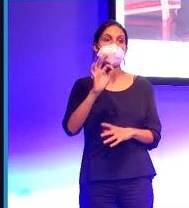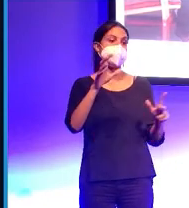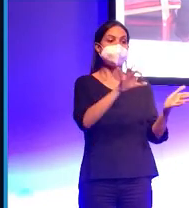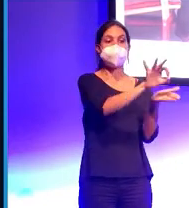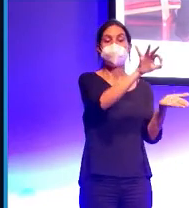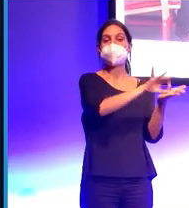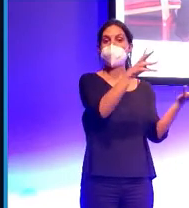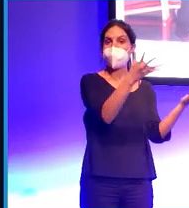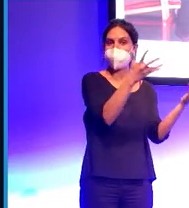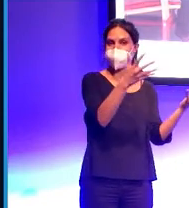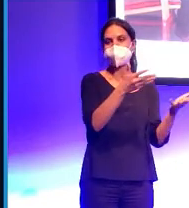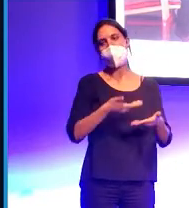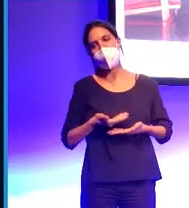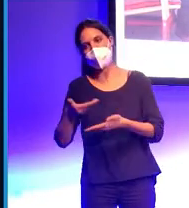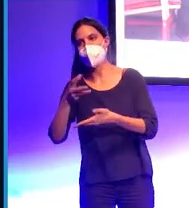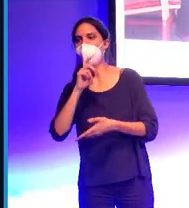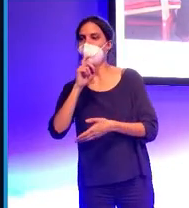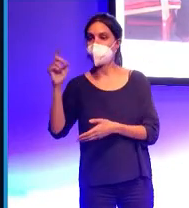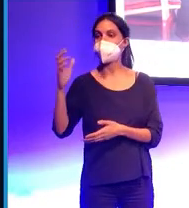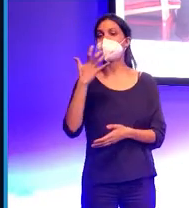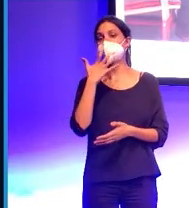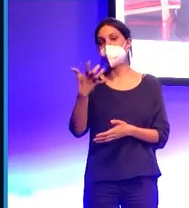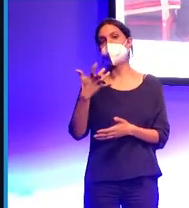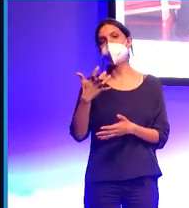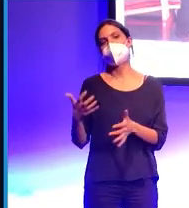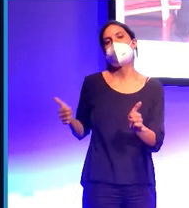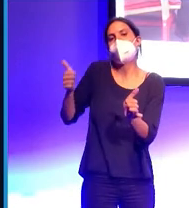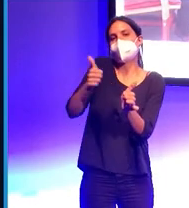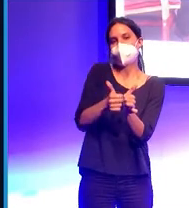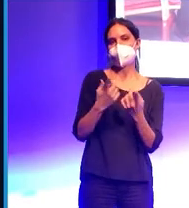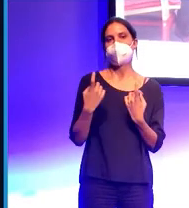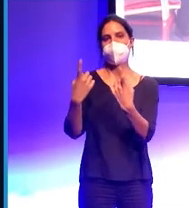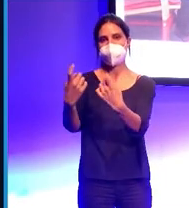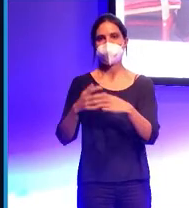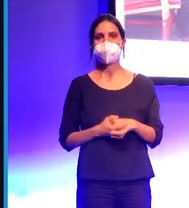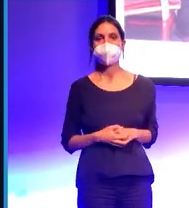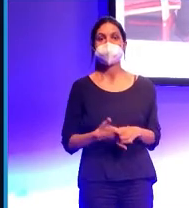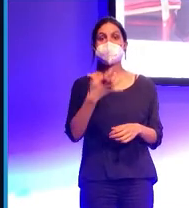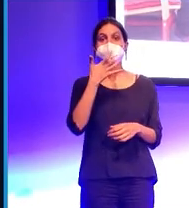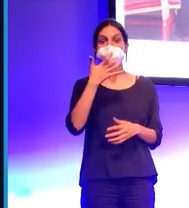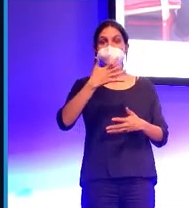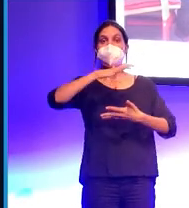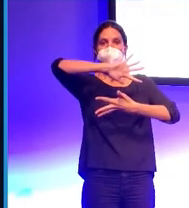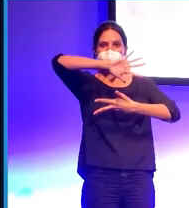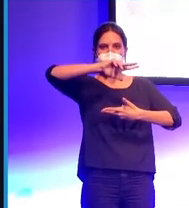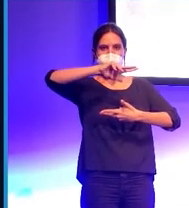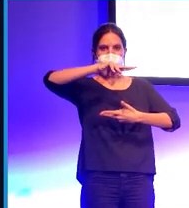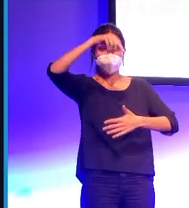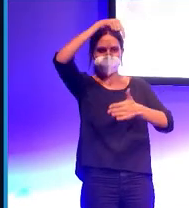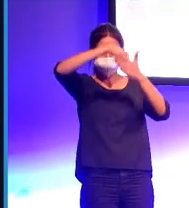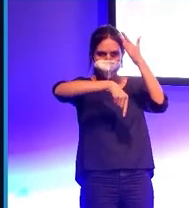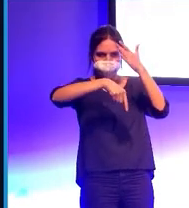emergencia en caso de que esta persona necesite algún tipo de asistencia urgente. Si miramos la noticia con un poco más de detalle,